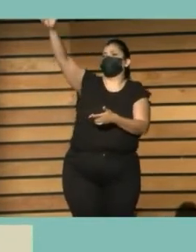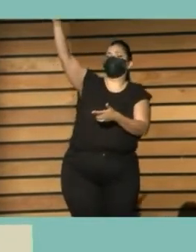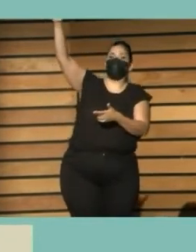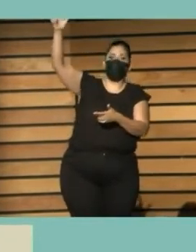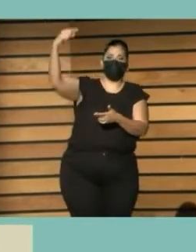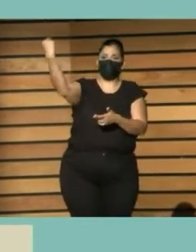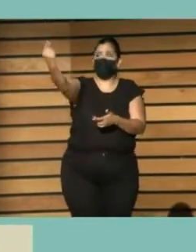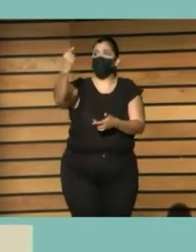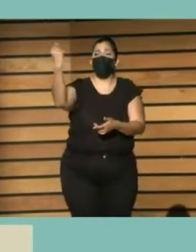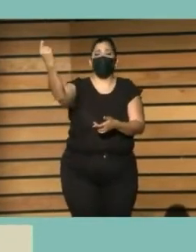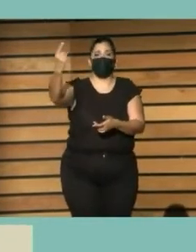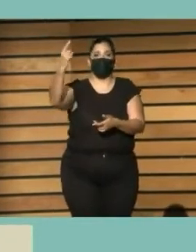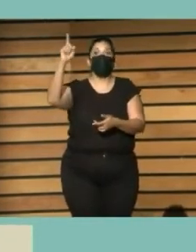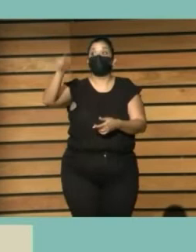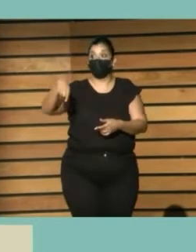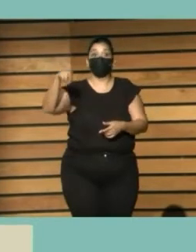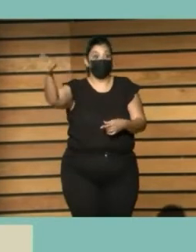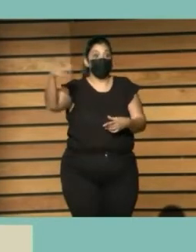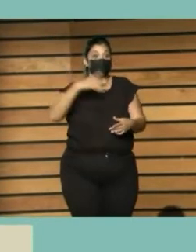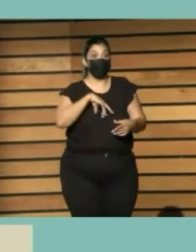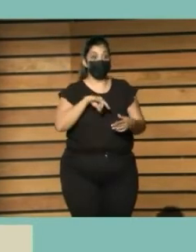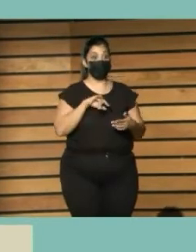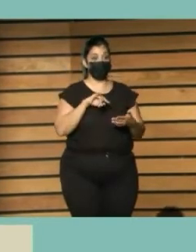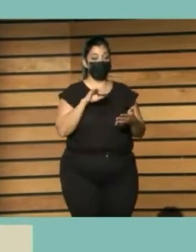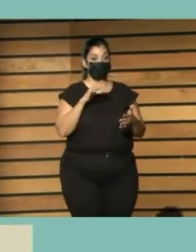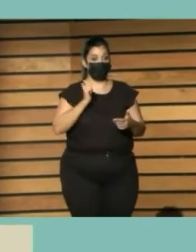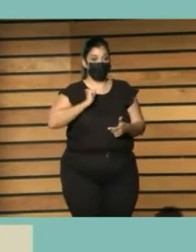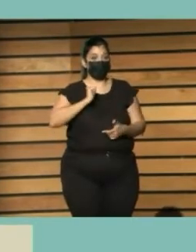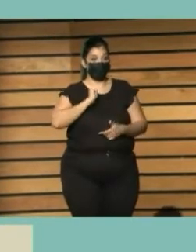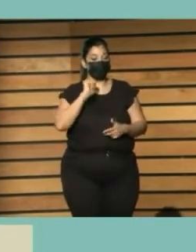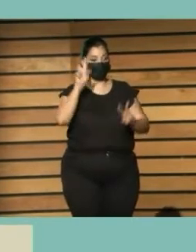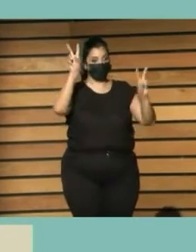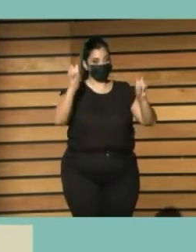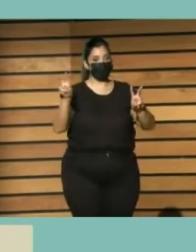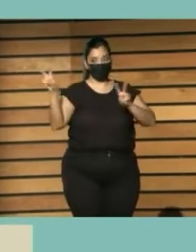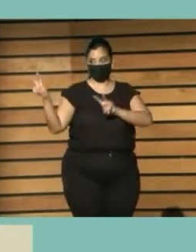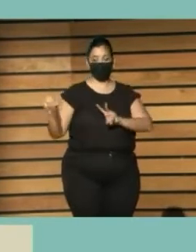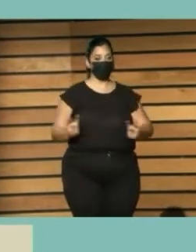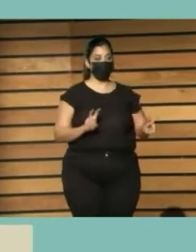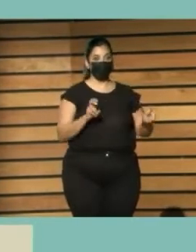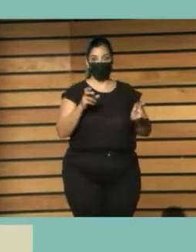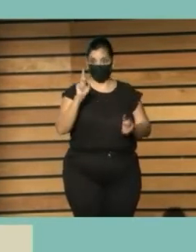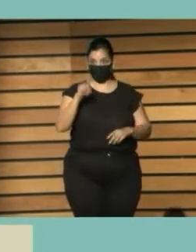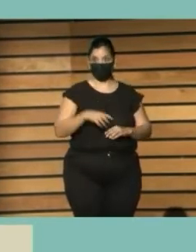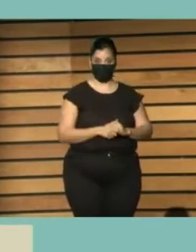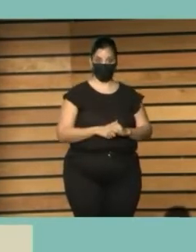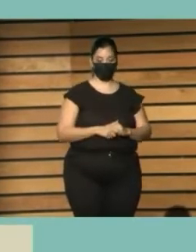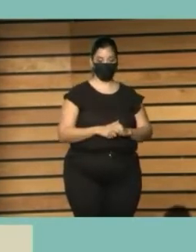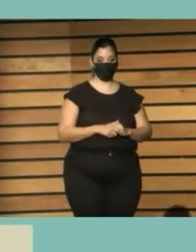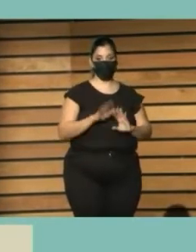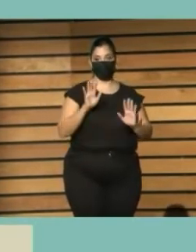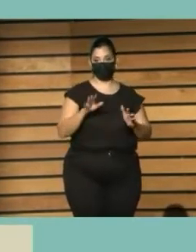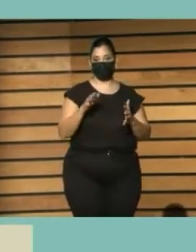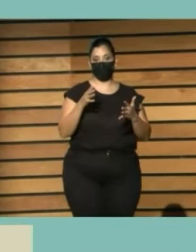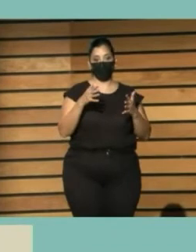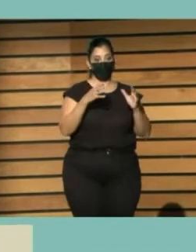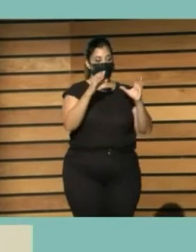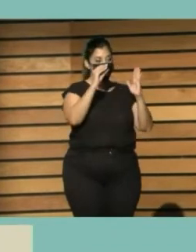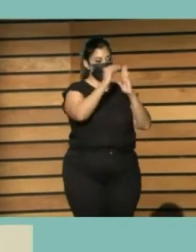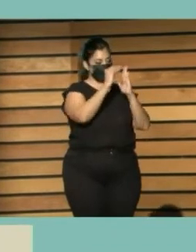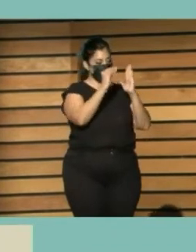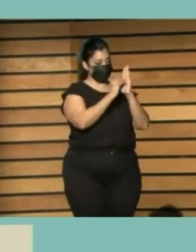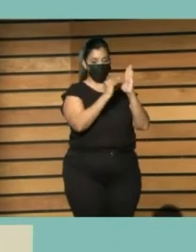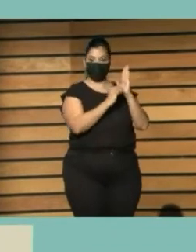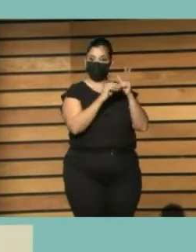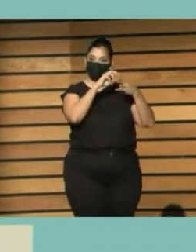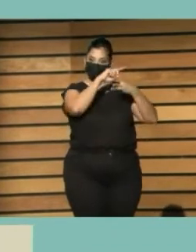la idea de que la estrategia que proponíamos era multinivel y tenía cuatro líneas de trabajo que entendíamos que tenían